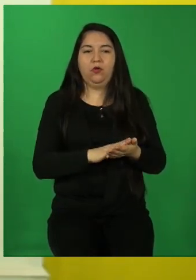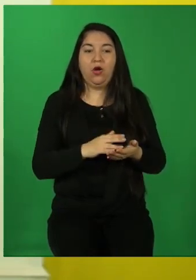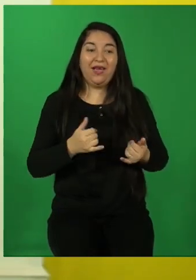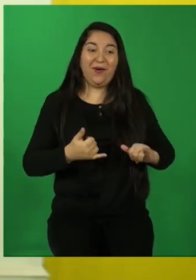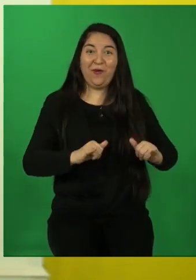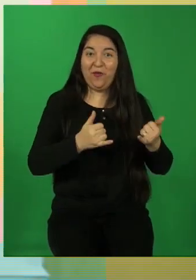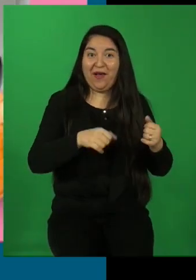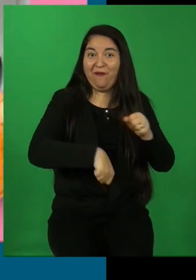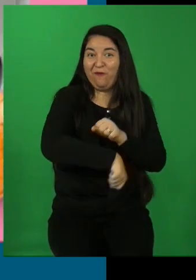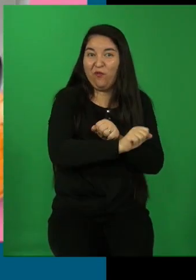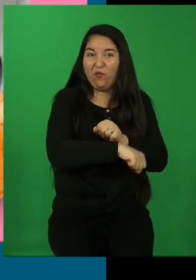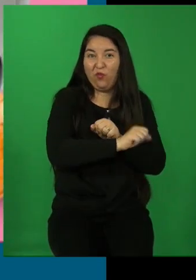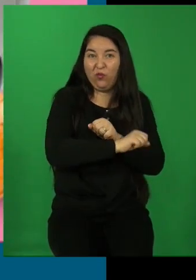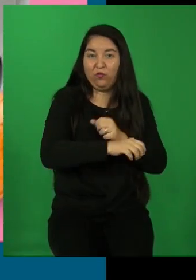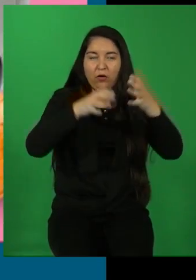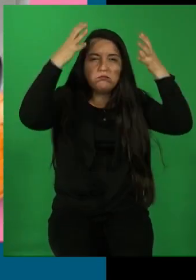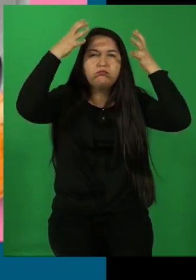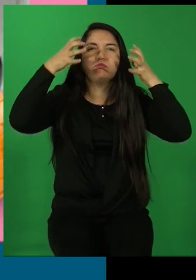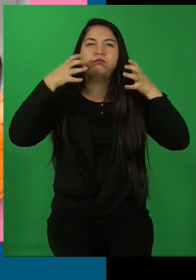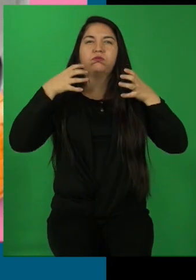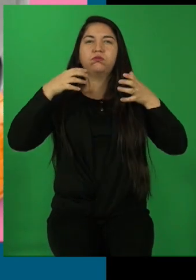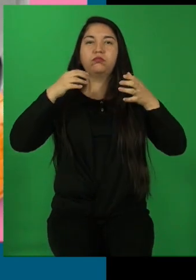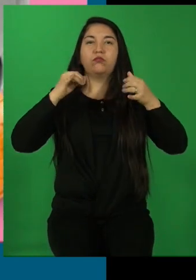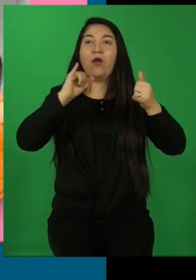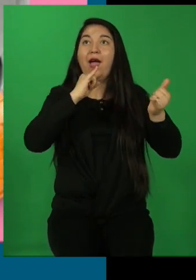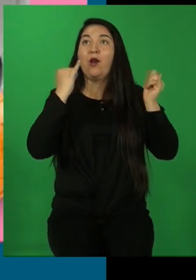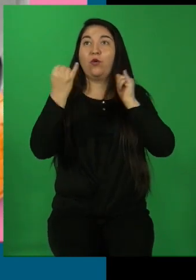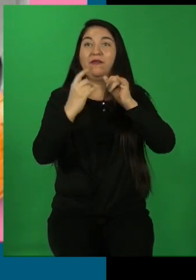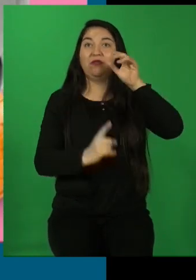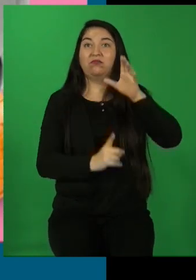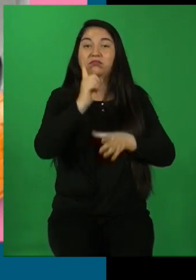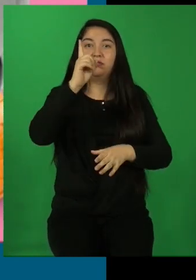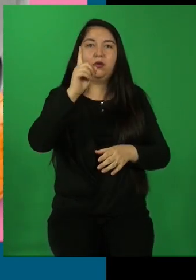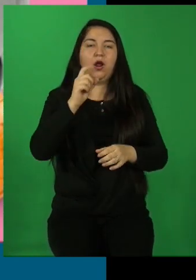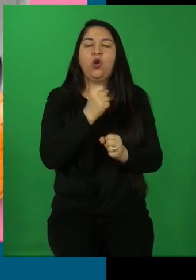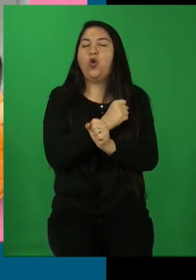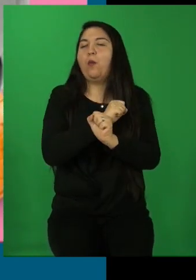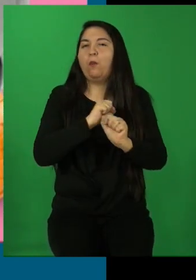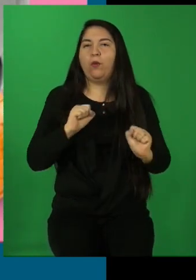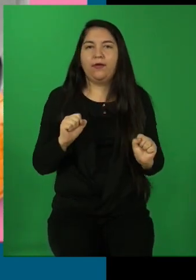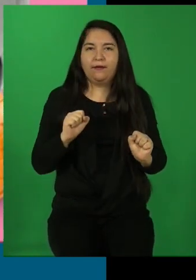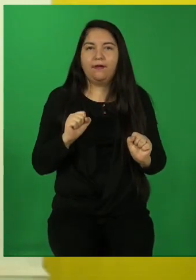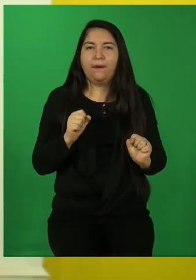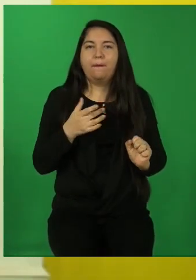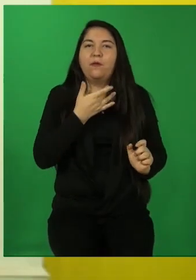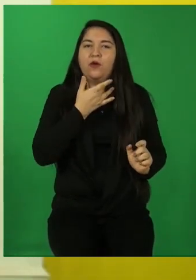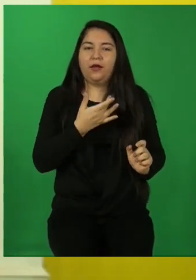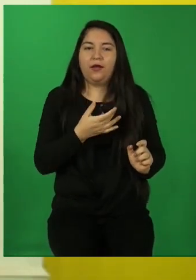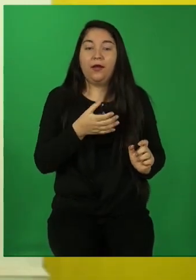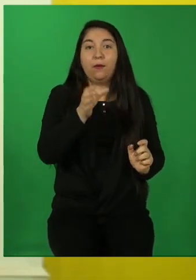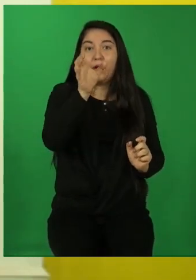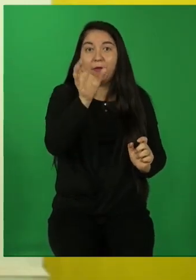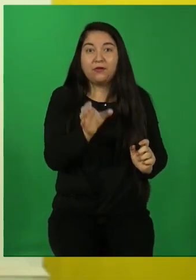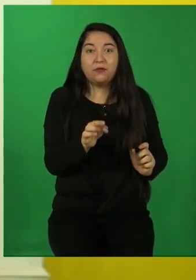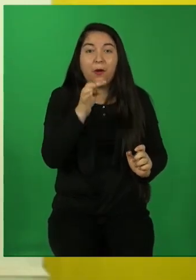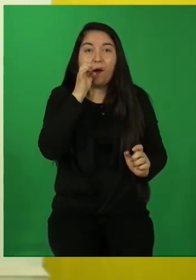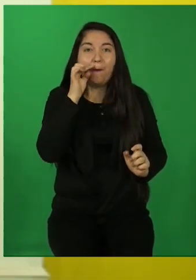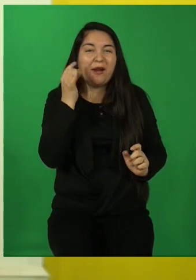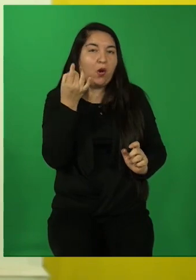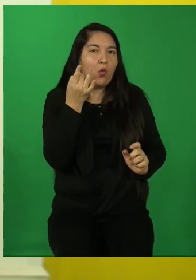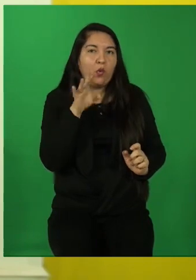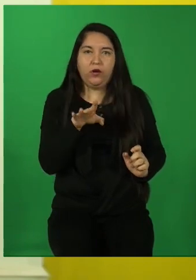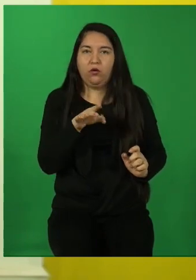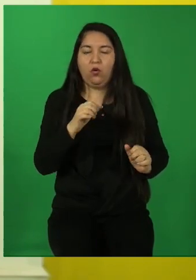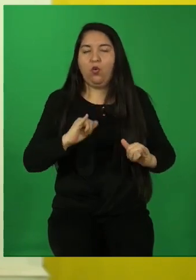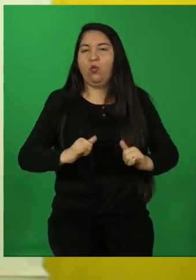astronautas, no pueden ser mineras. Que estos son juegos exclusivos de hombres. Y hemos visto que no